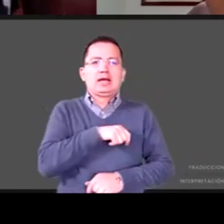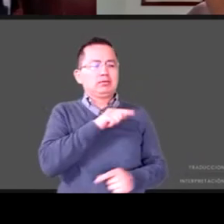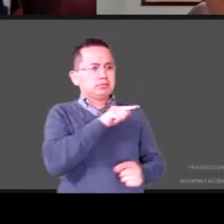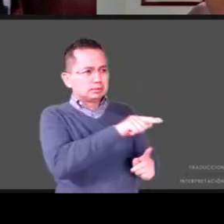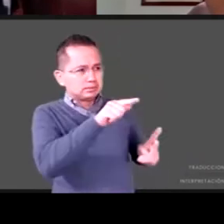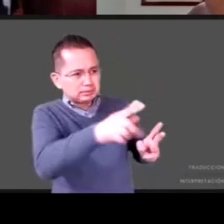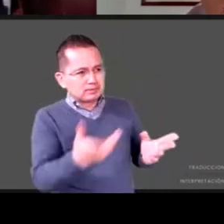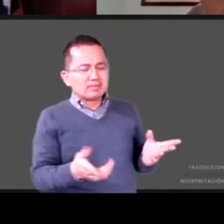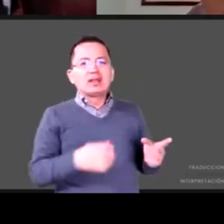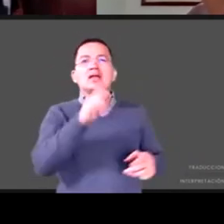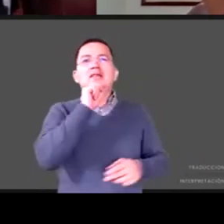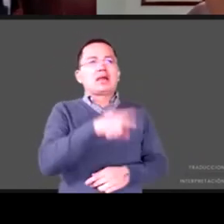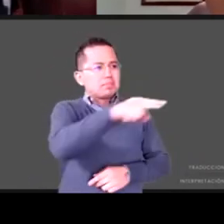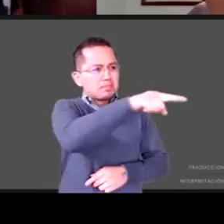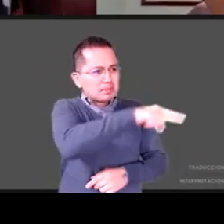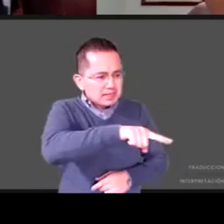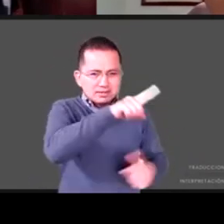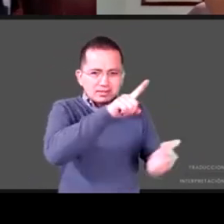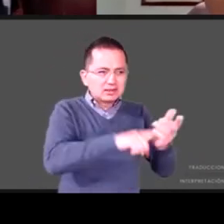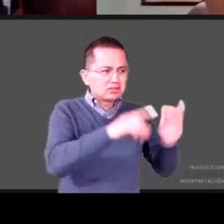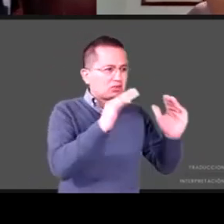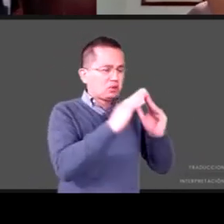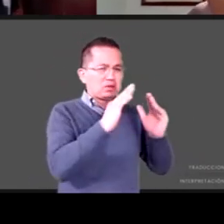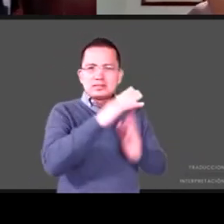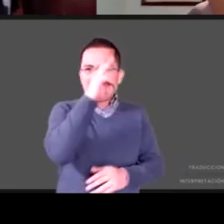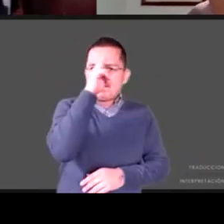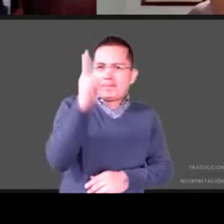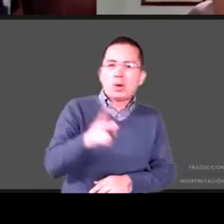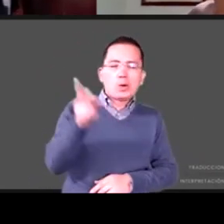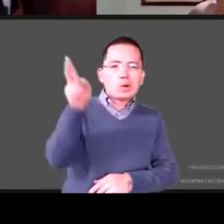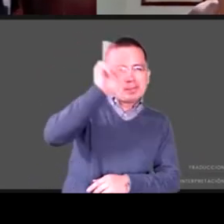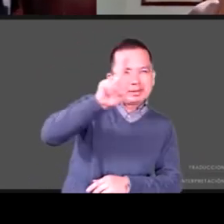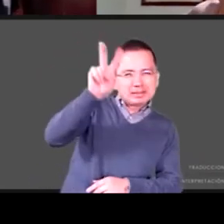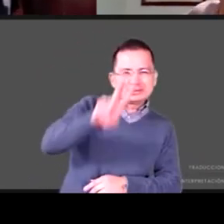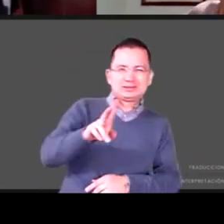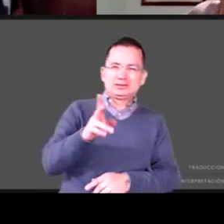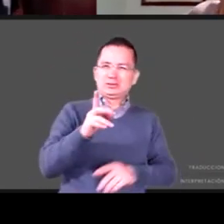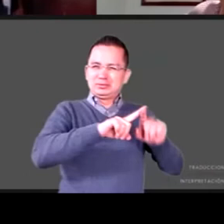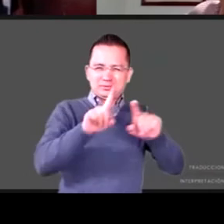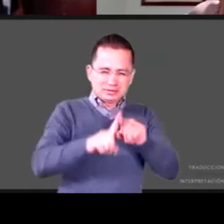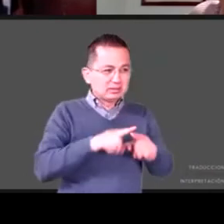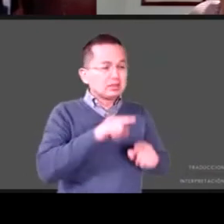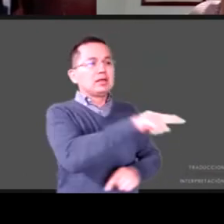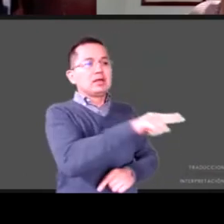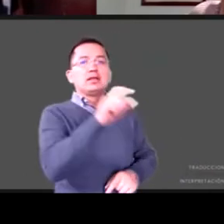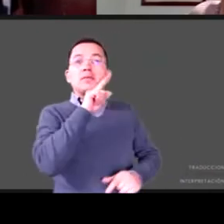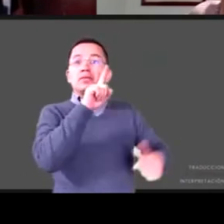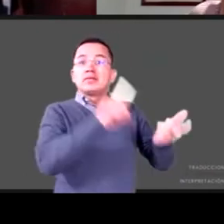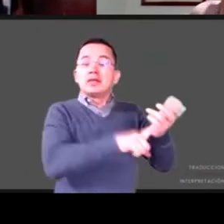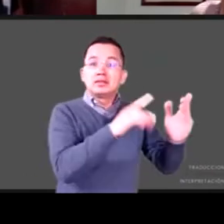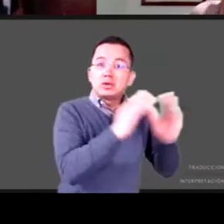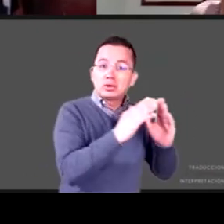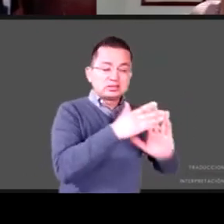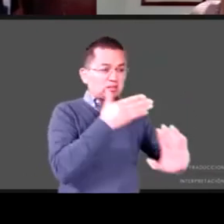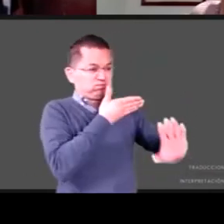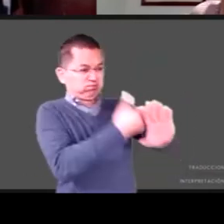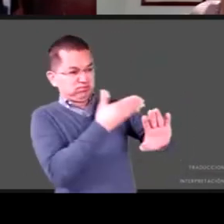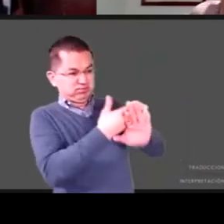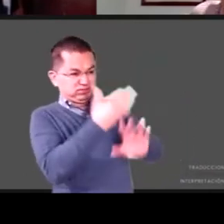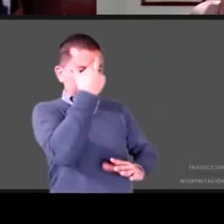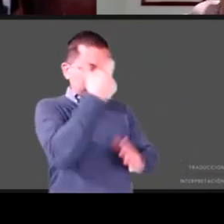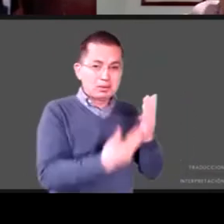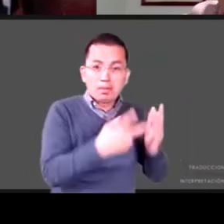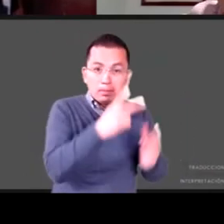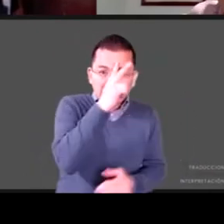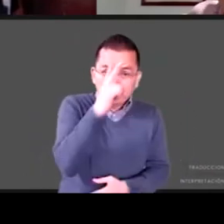más comportamientos no deseados es decir la pandemia va a transformar y va a generar procesos de